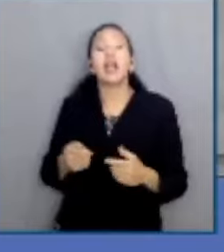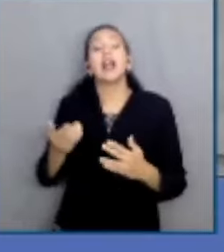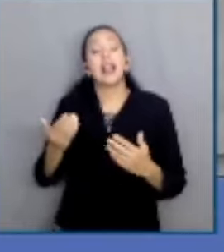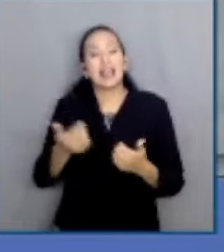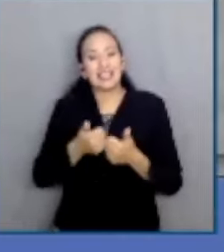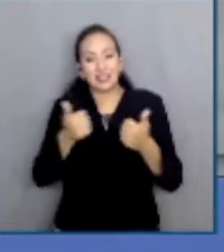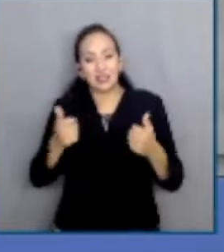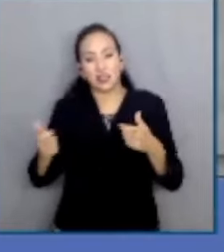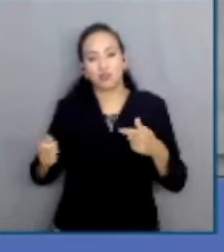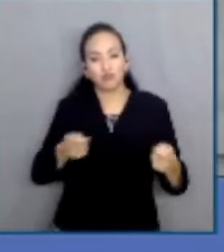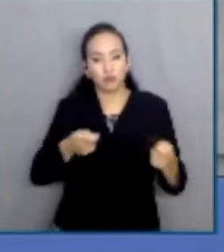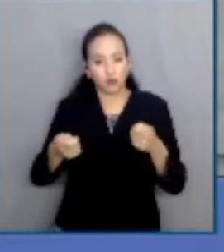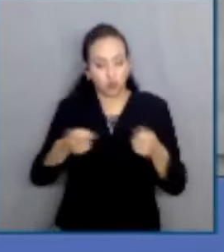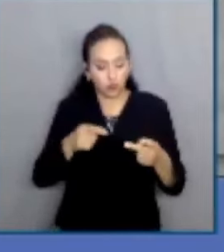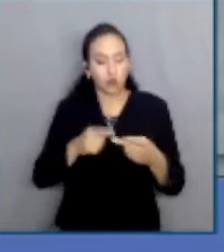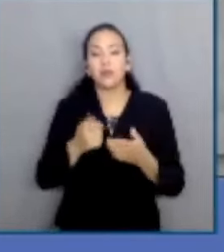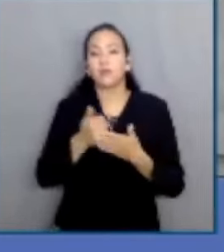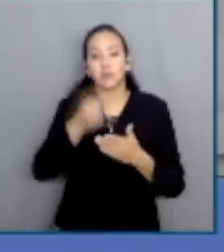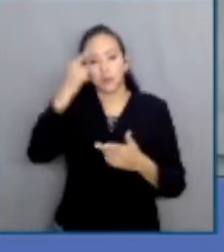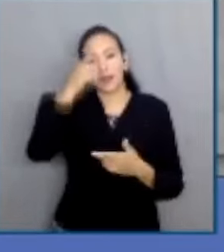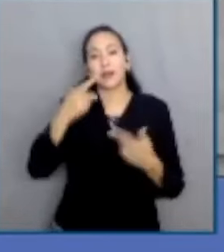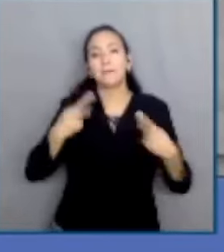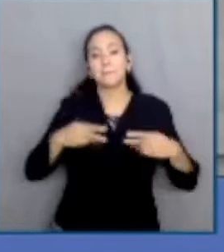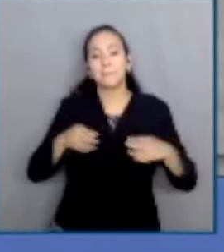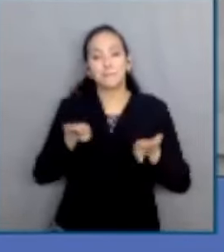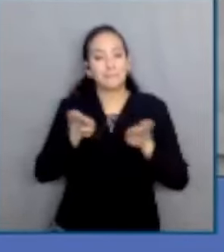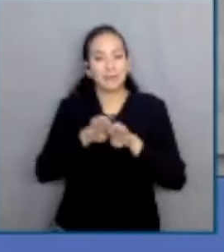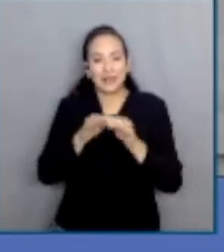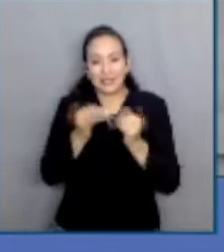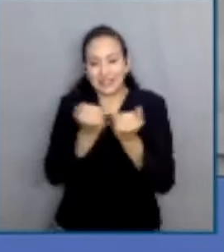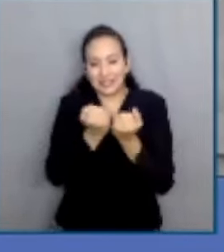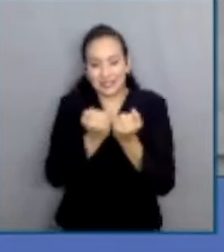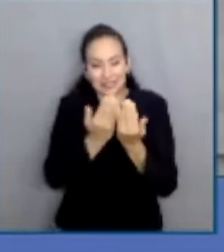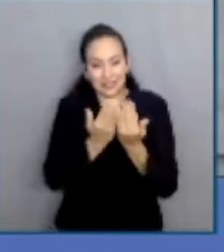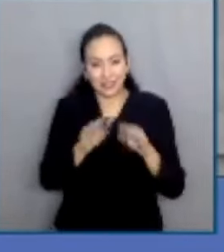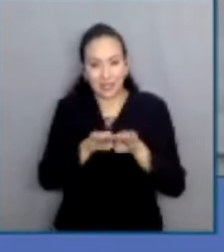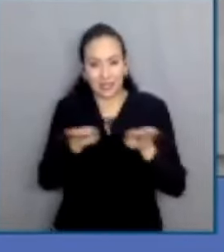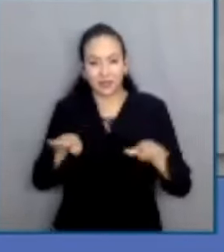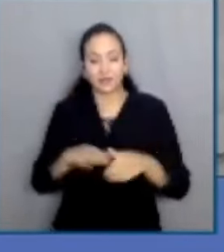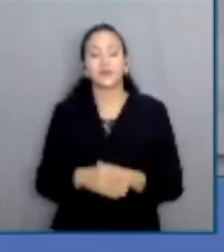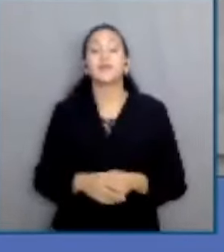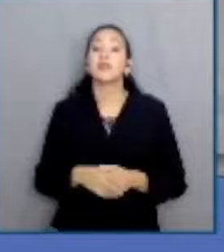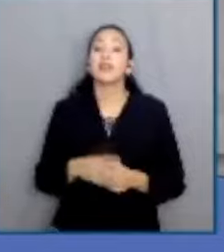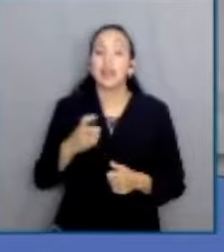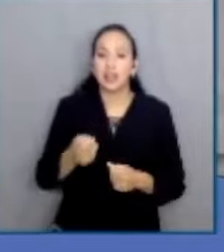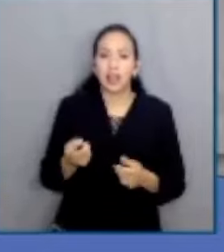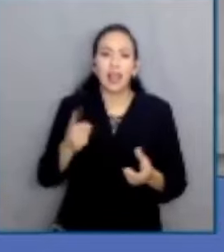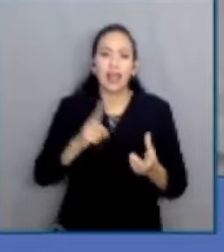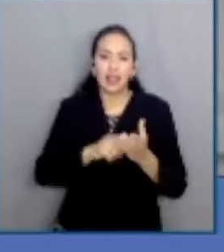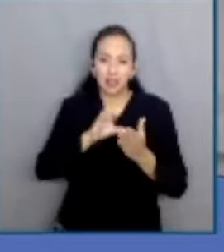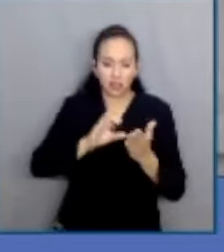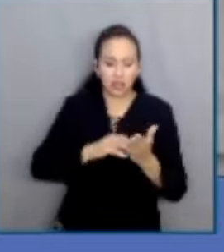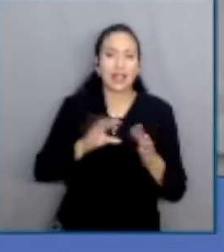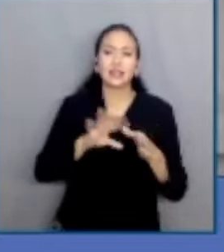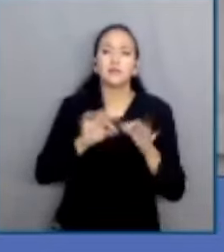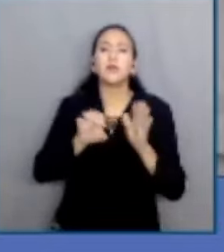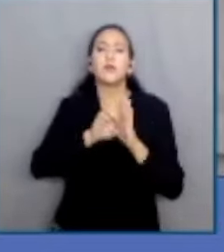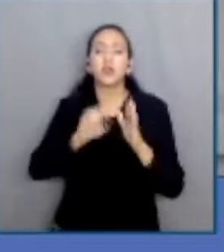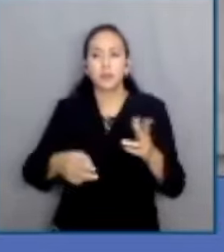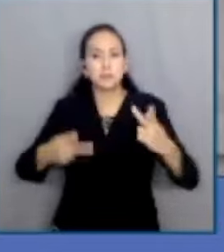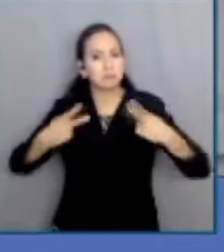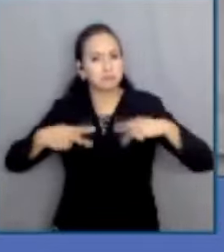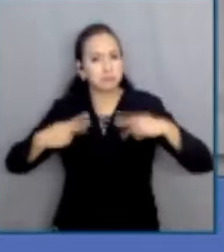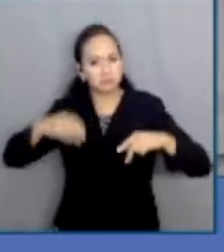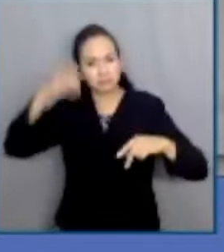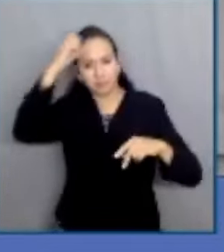Las razones jurídicas dentro del Estado Constitucional incluyen razones morales, tanto por consagración expresa, típicamente, digamos,